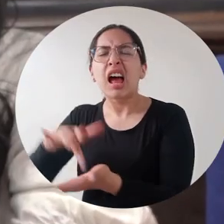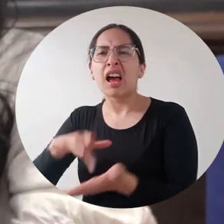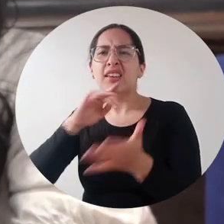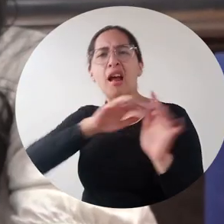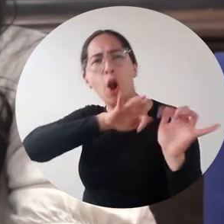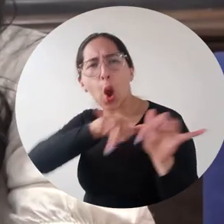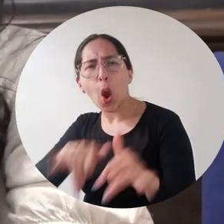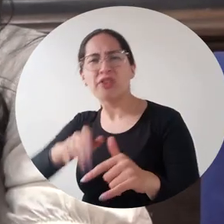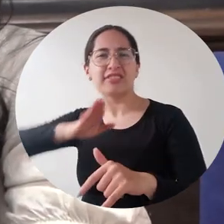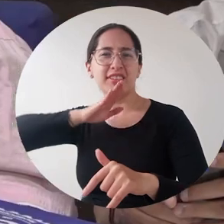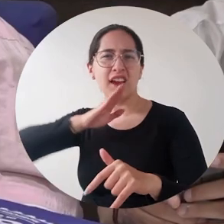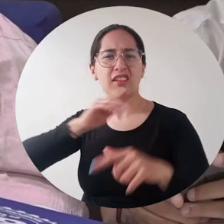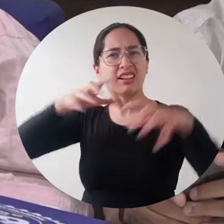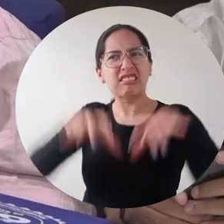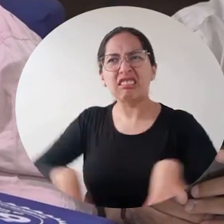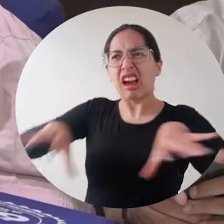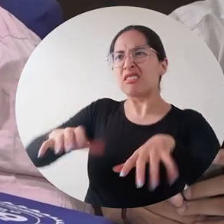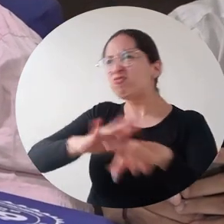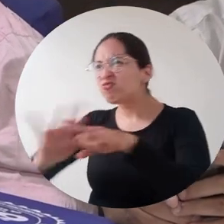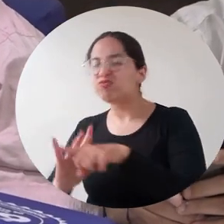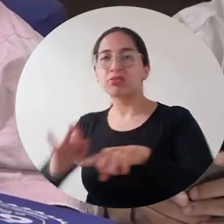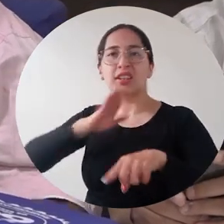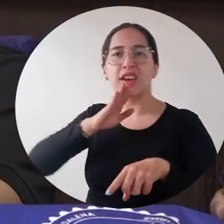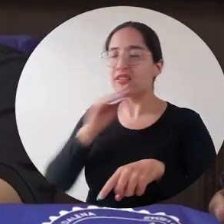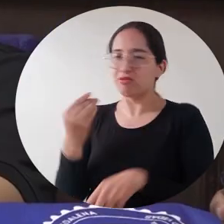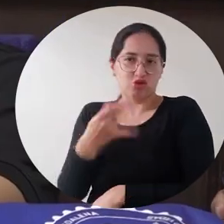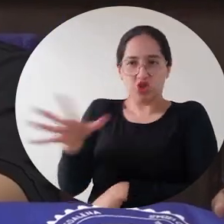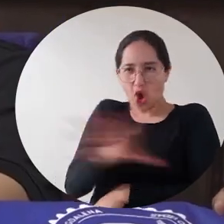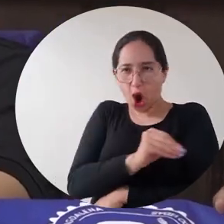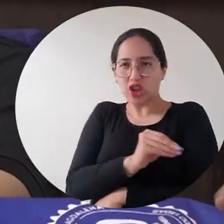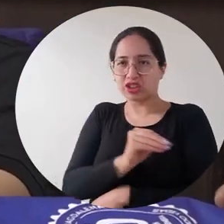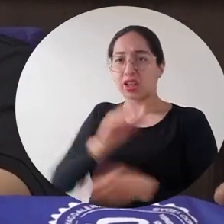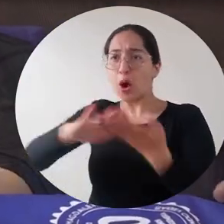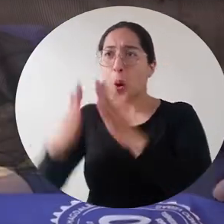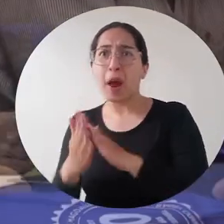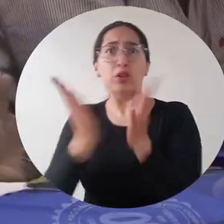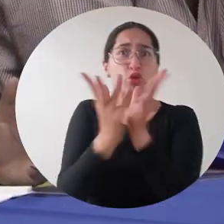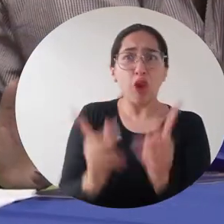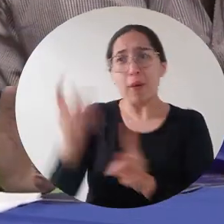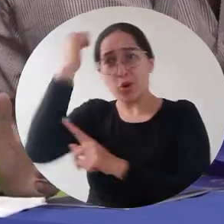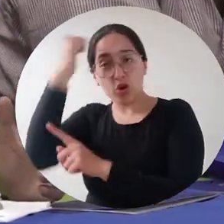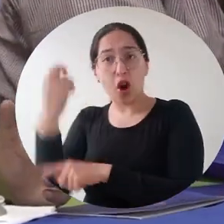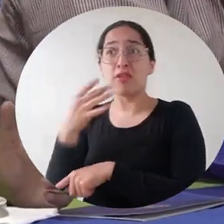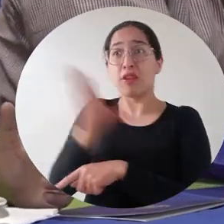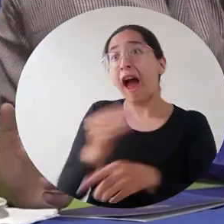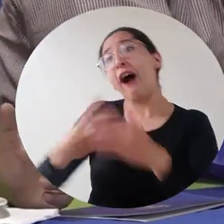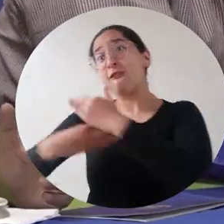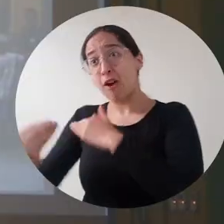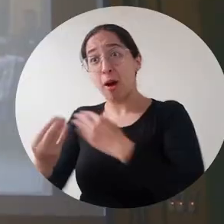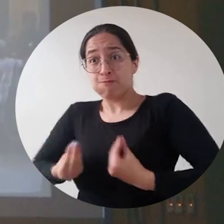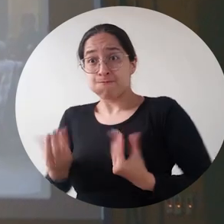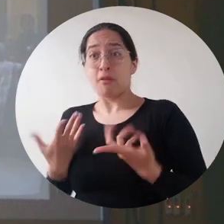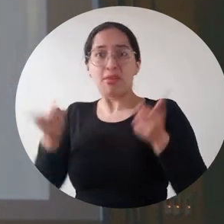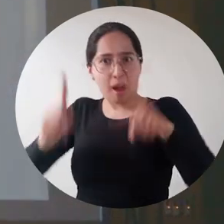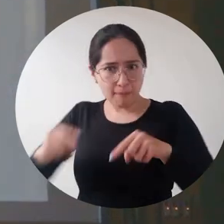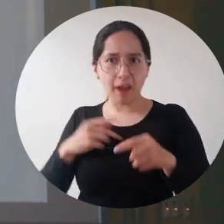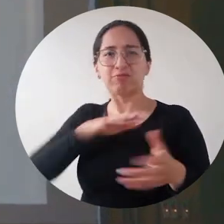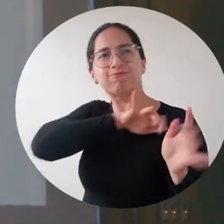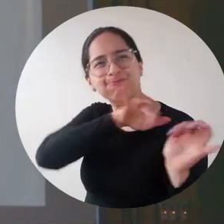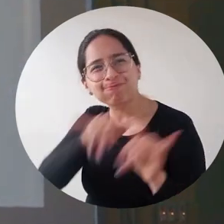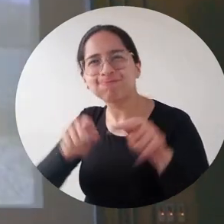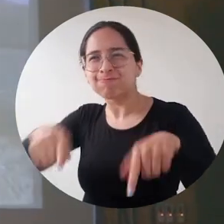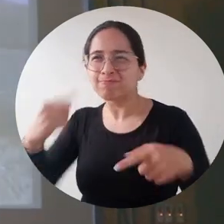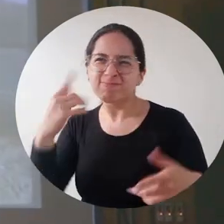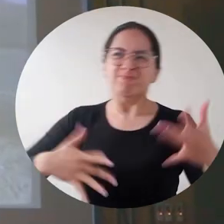académica y la ciudadanía en general, como muestra de que la historia de Unimagdalena es fruto de la siembra de cada una de las personas que han hecho